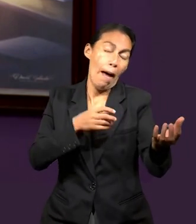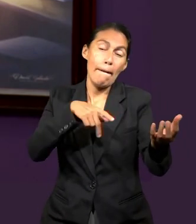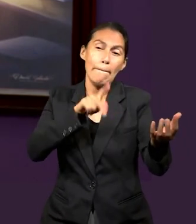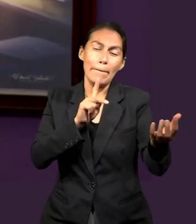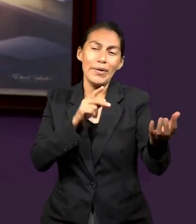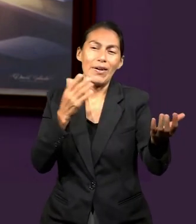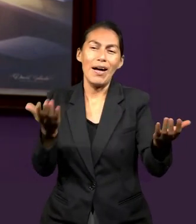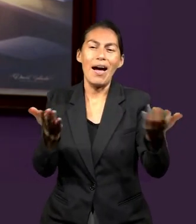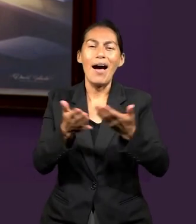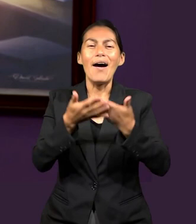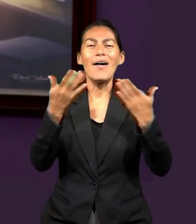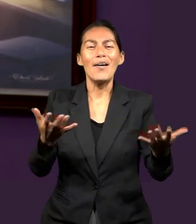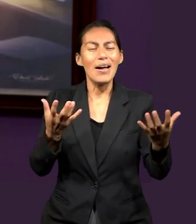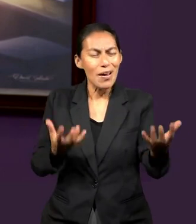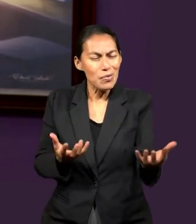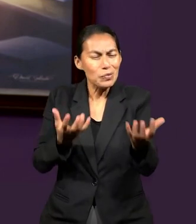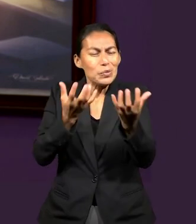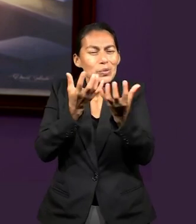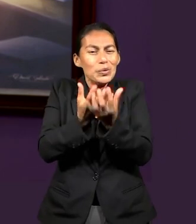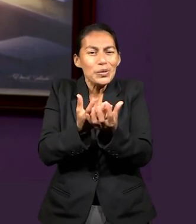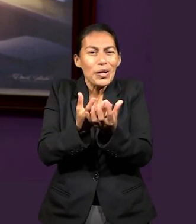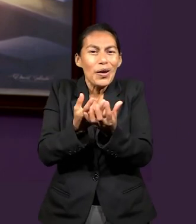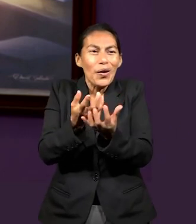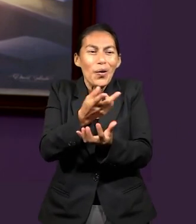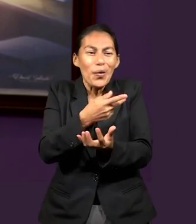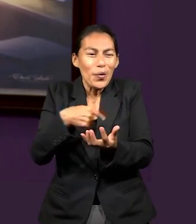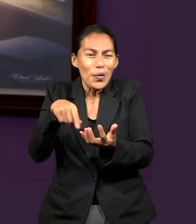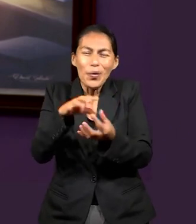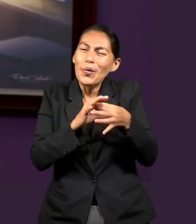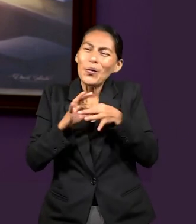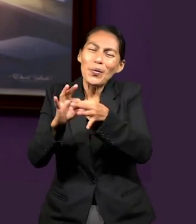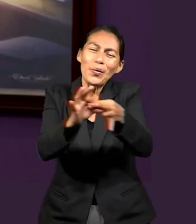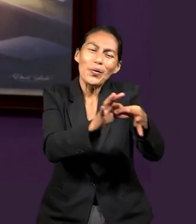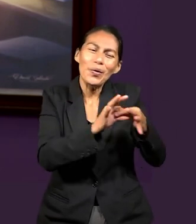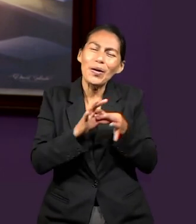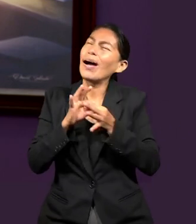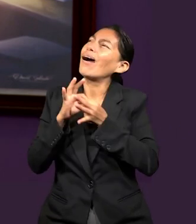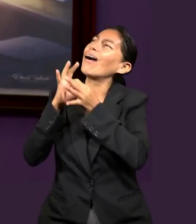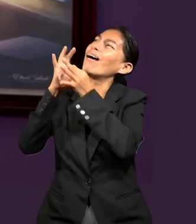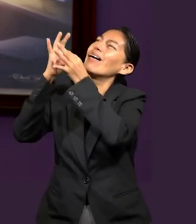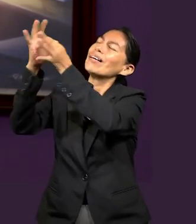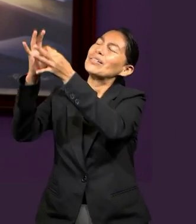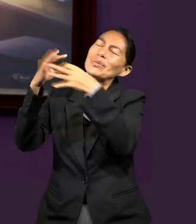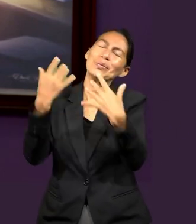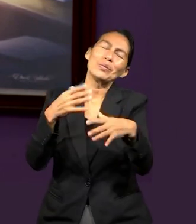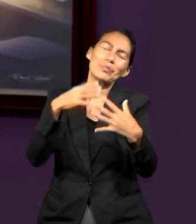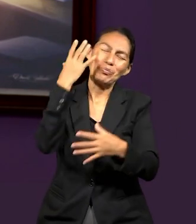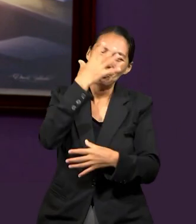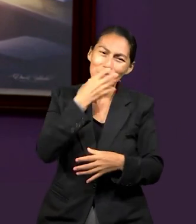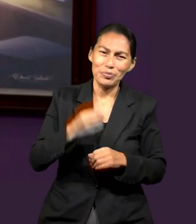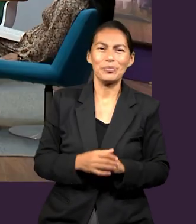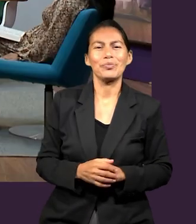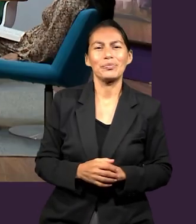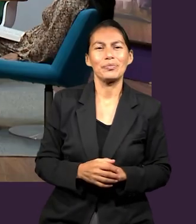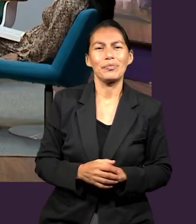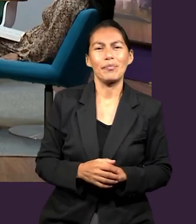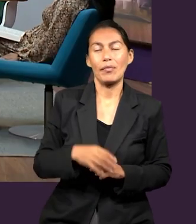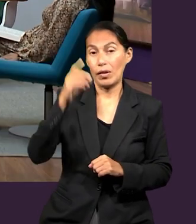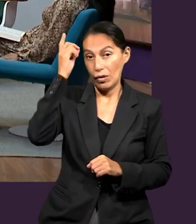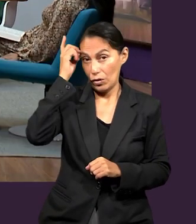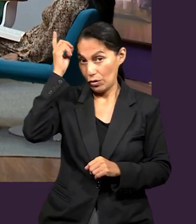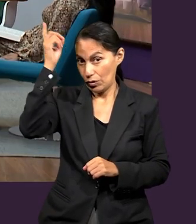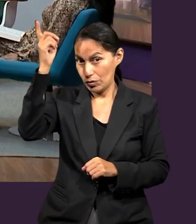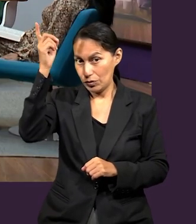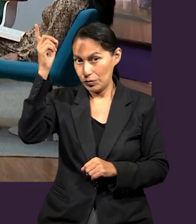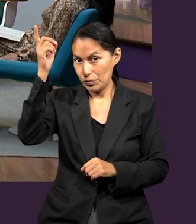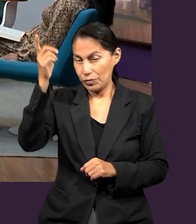de ciertas estrategias decirles que ahora todos somos uno en Cristo. Y pues